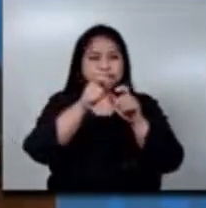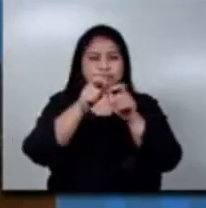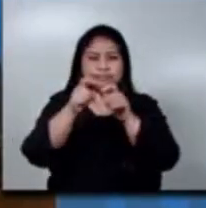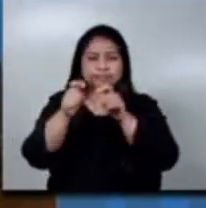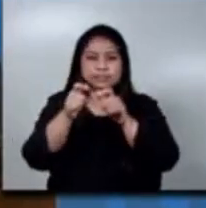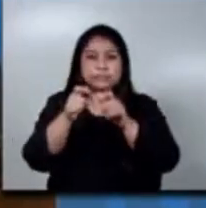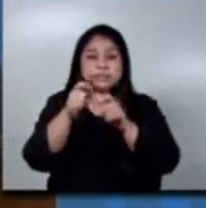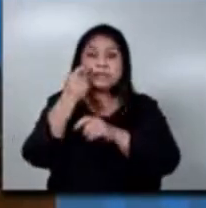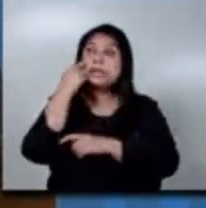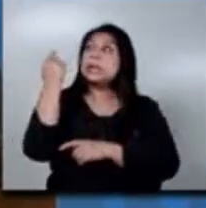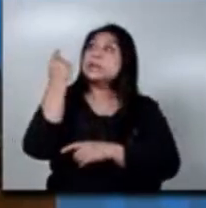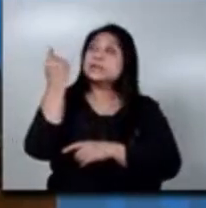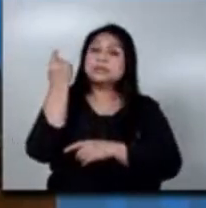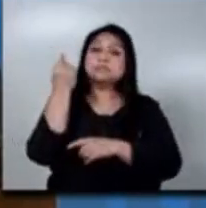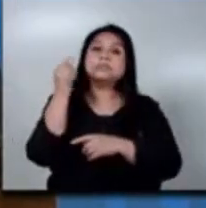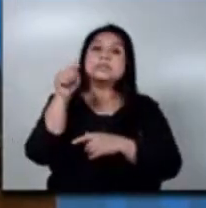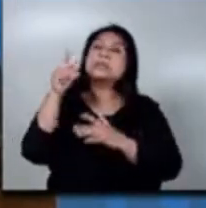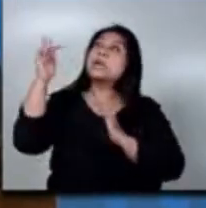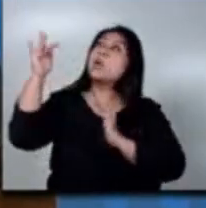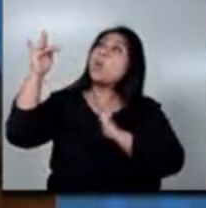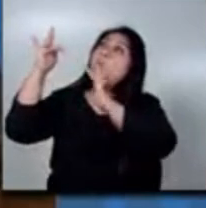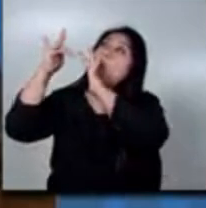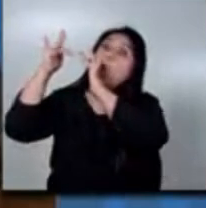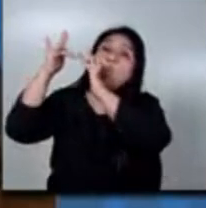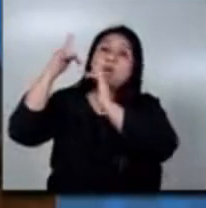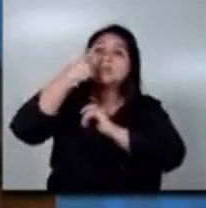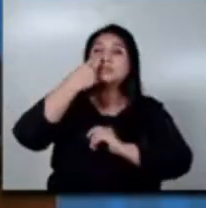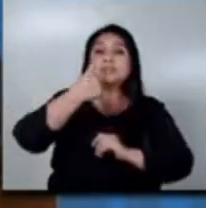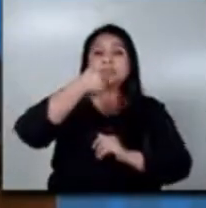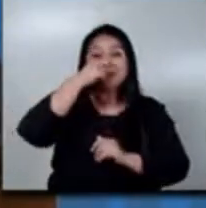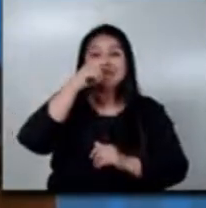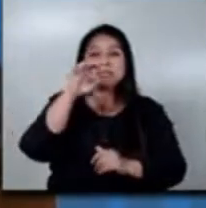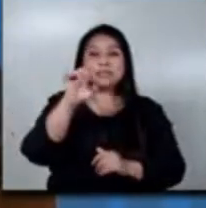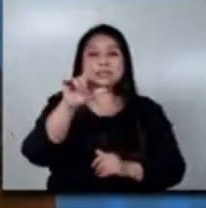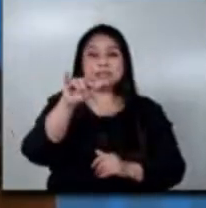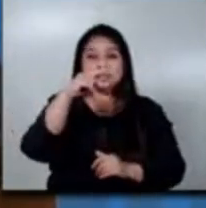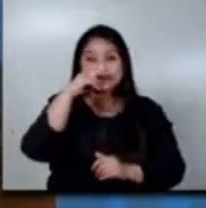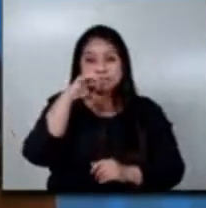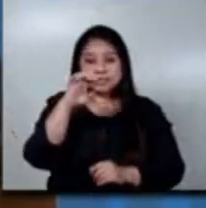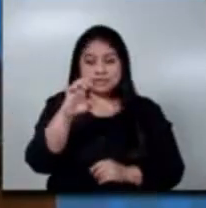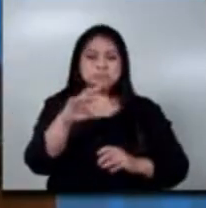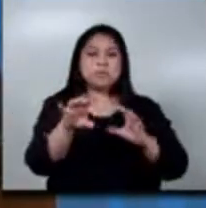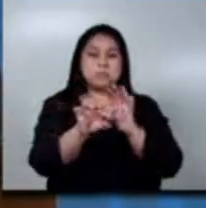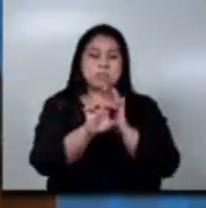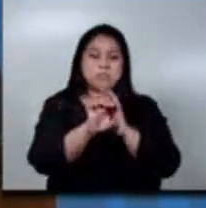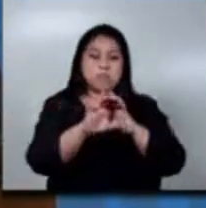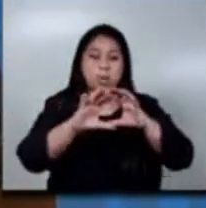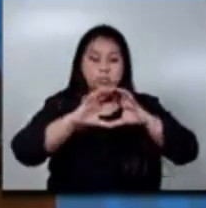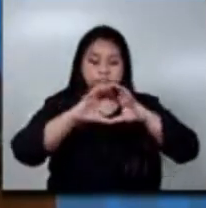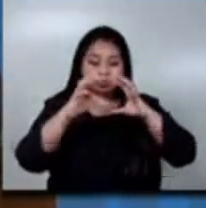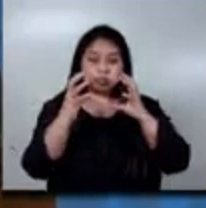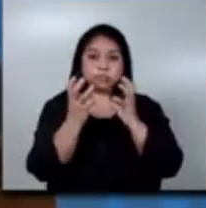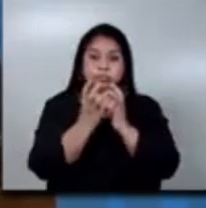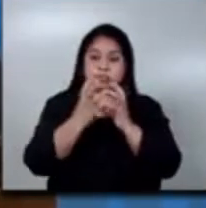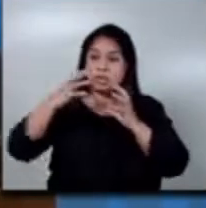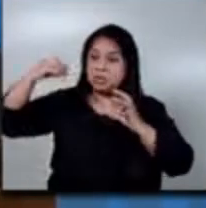para lo cual está conectado a satélites y el monitoreo que hacen los satélites, háganse usted la